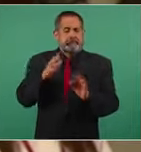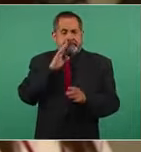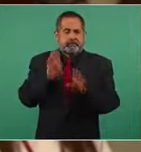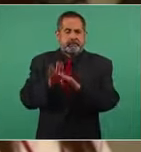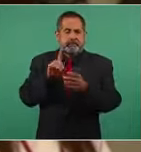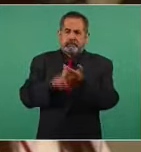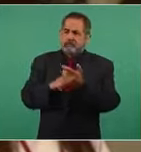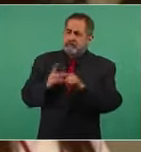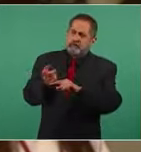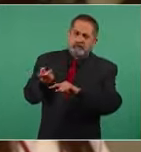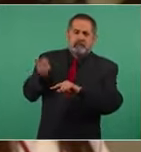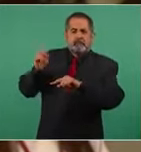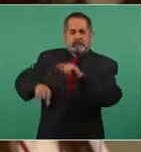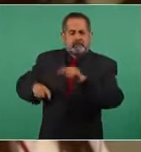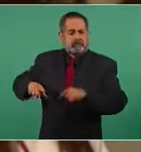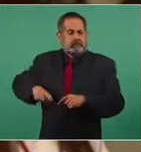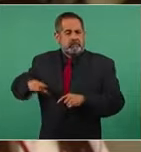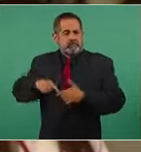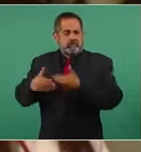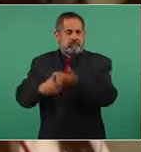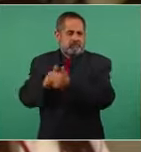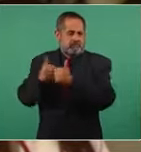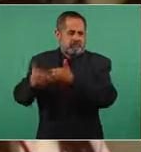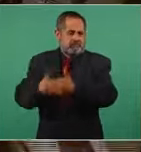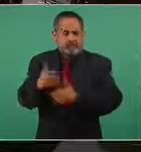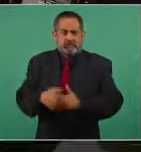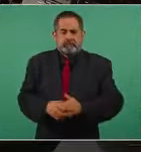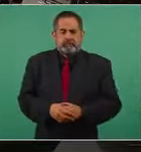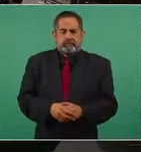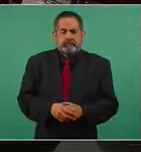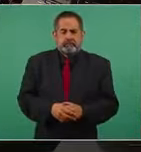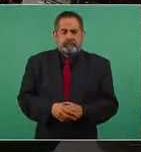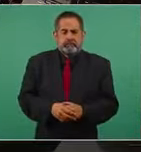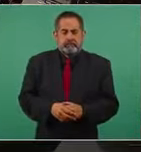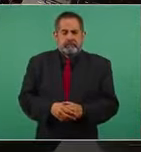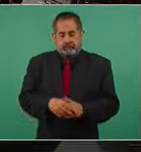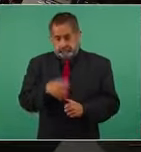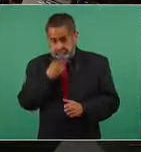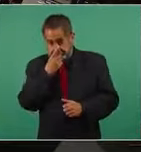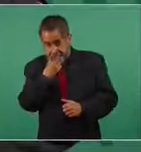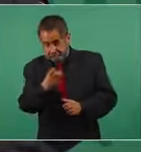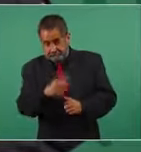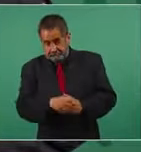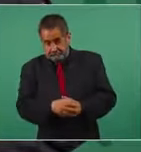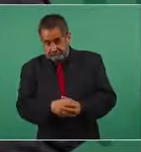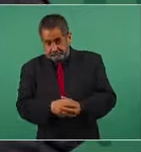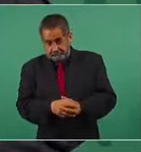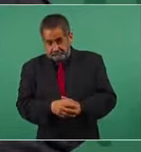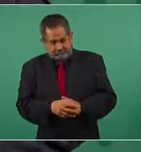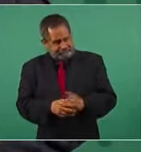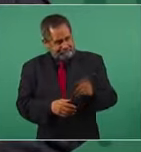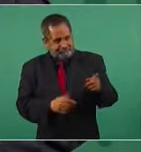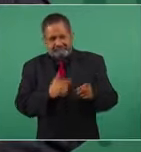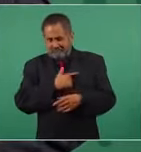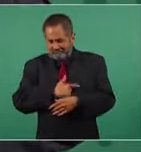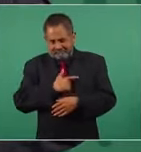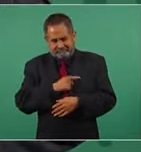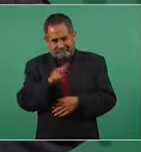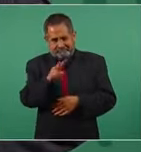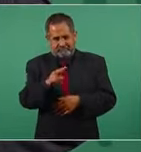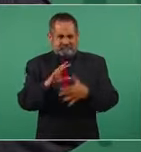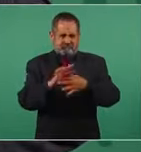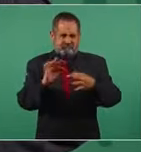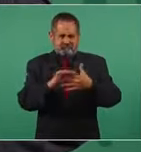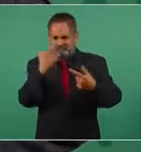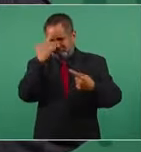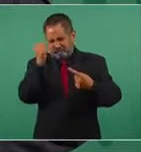han acabado derrocando gobiernos progresistas te digo una cosa me da muchísimo gusto toda tu